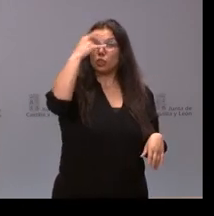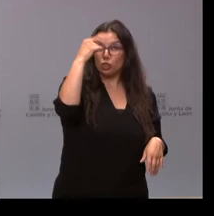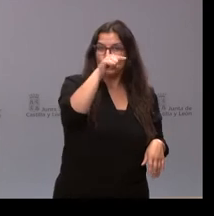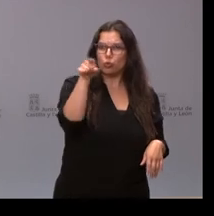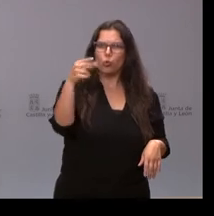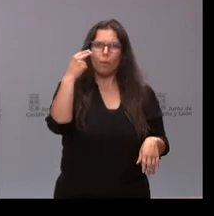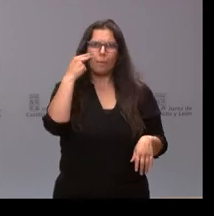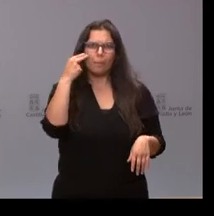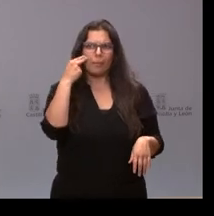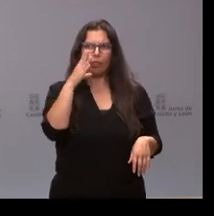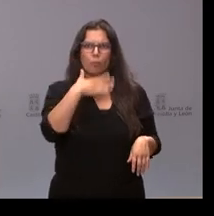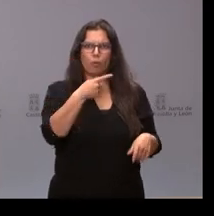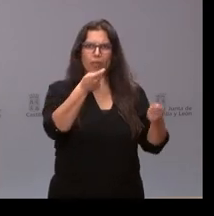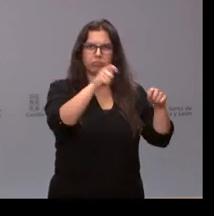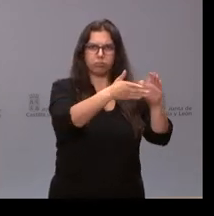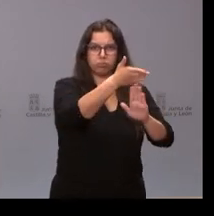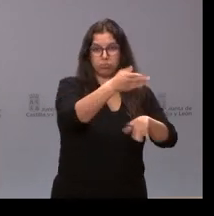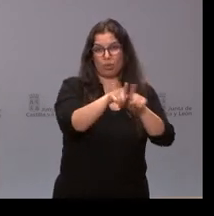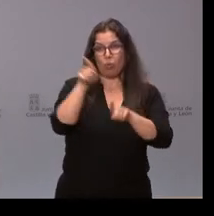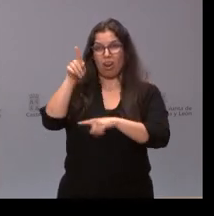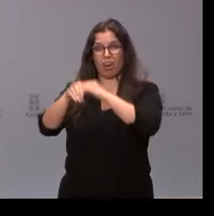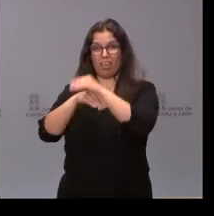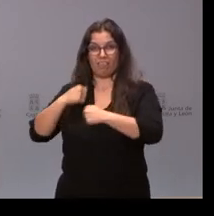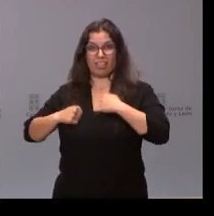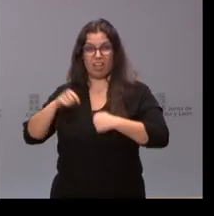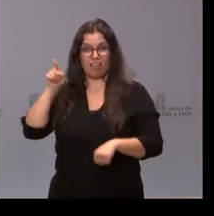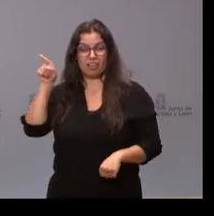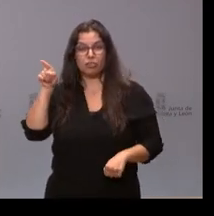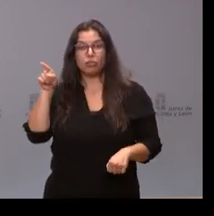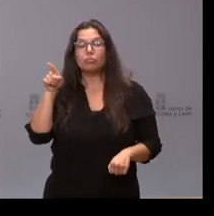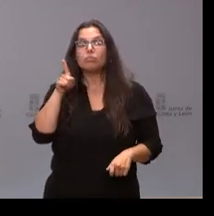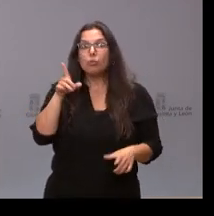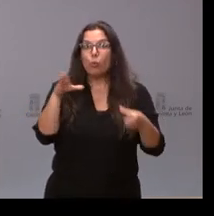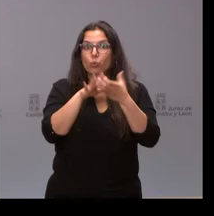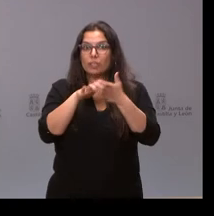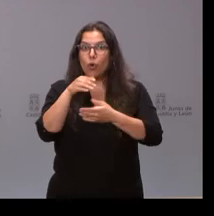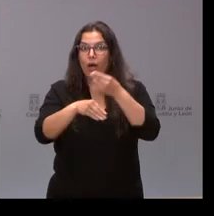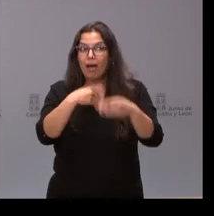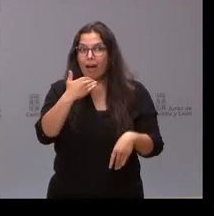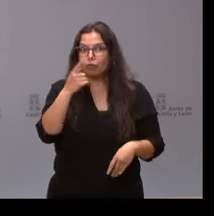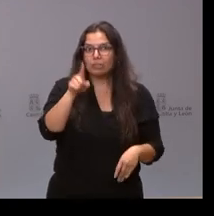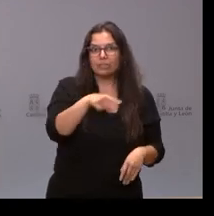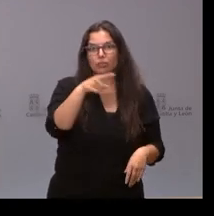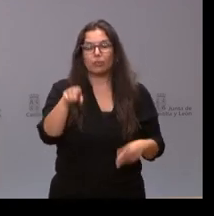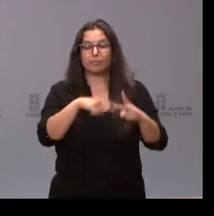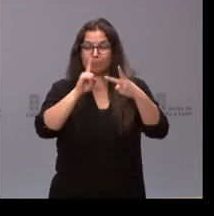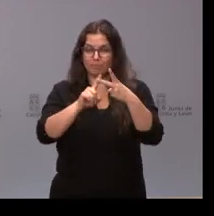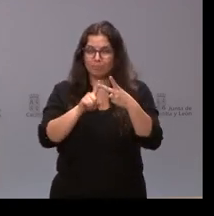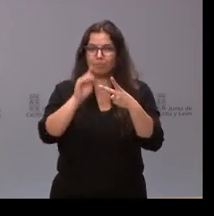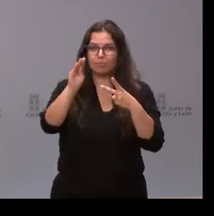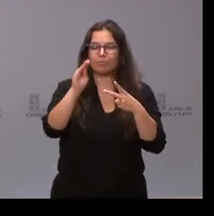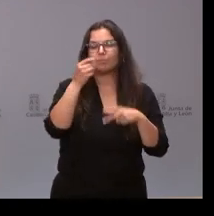como ha ocurrido en meta de baños, y no sé si la Junta va a hacer algo al respecto. Y una segunda pregunta,